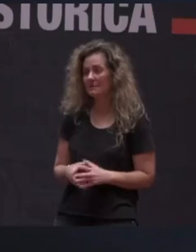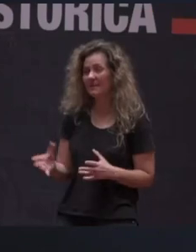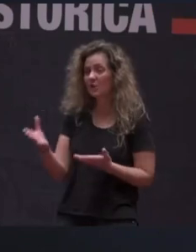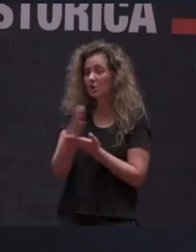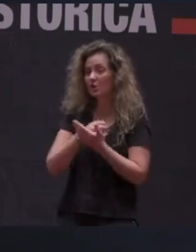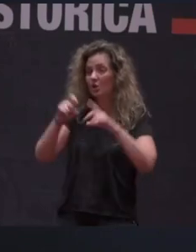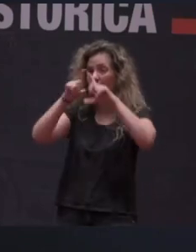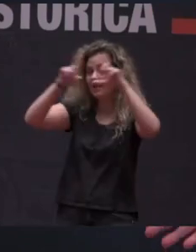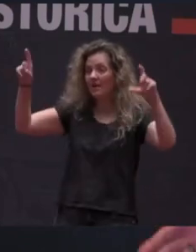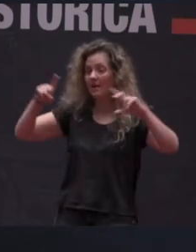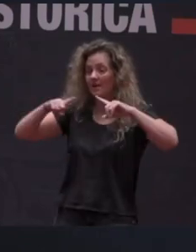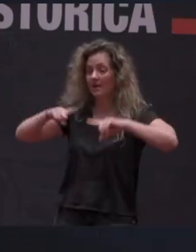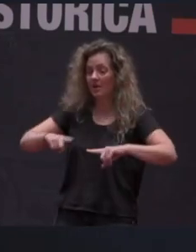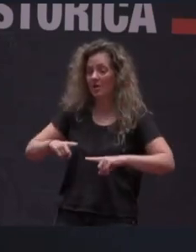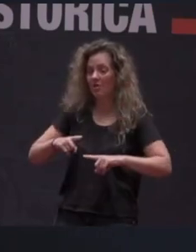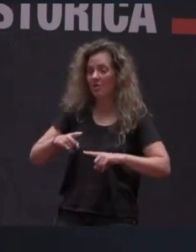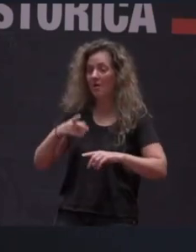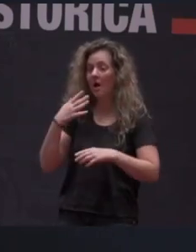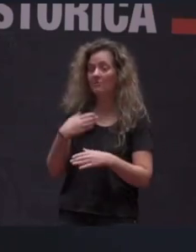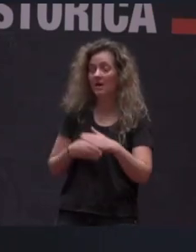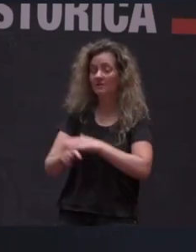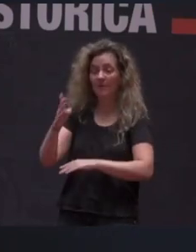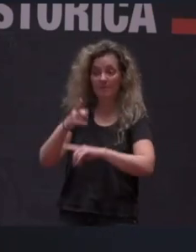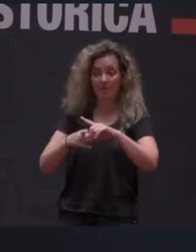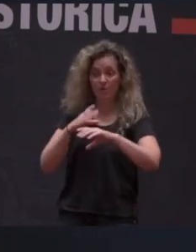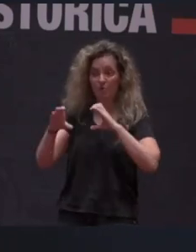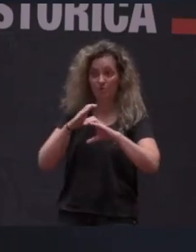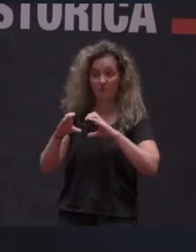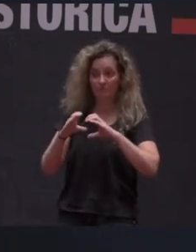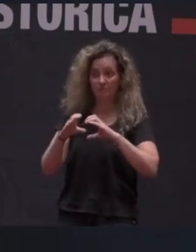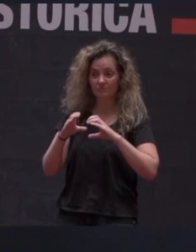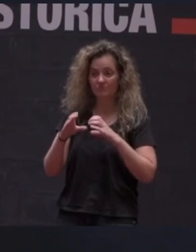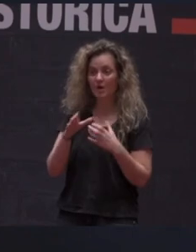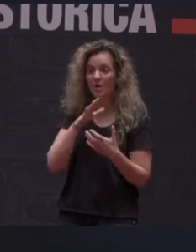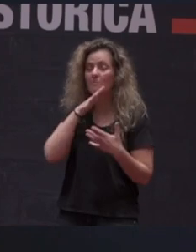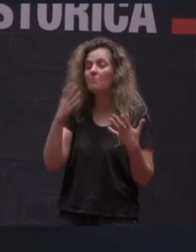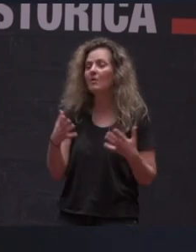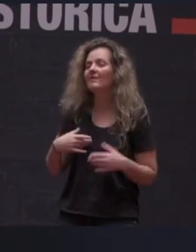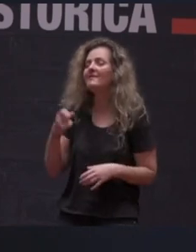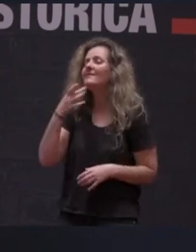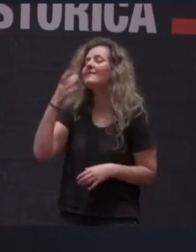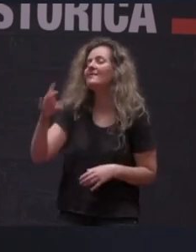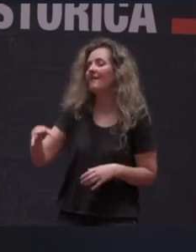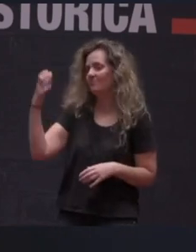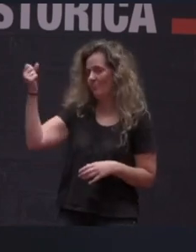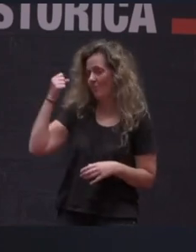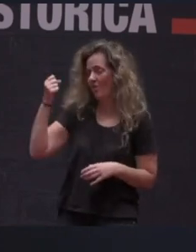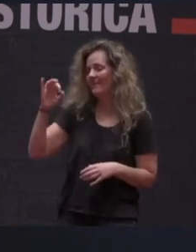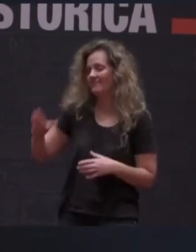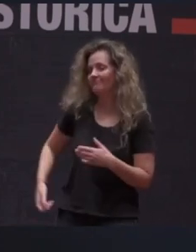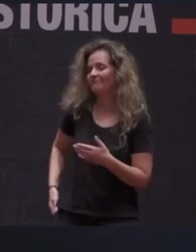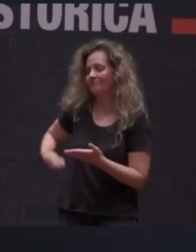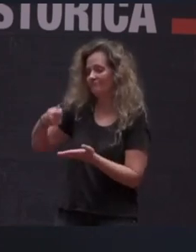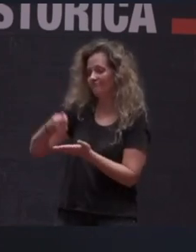La jerarquización que llevan a cabo los medios de comunicación tiene que ver, por supuesto, con quien pone dinero y con el poder. Que son,